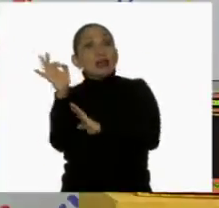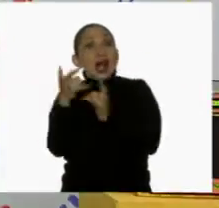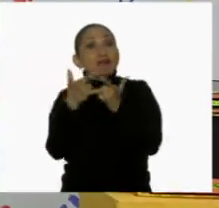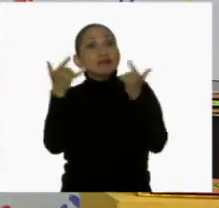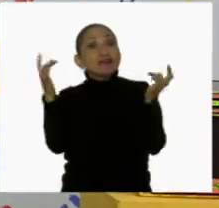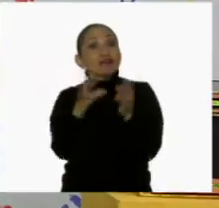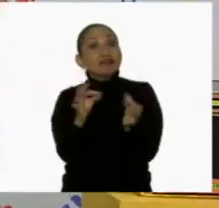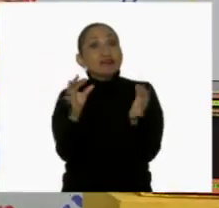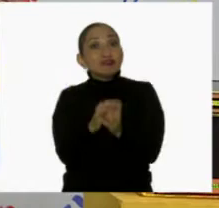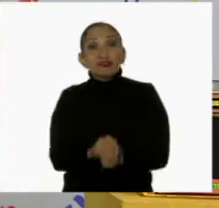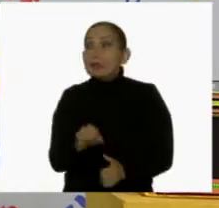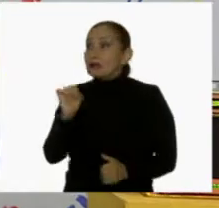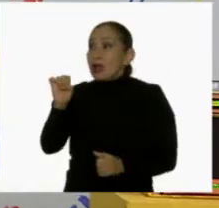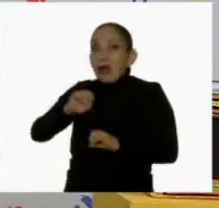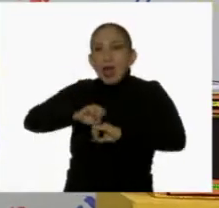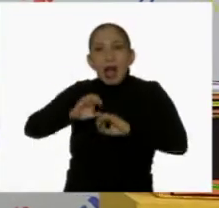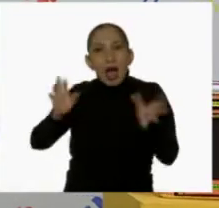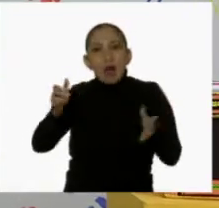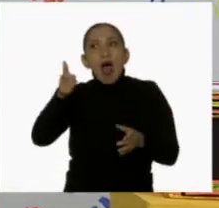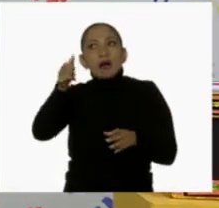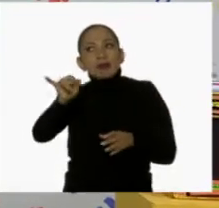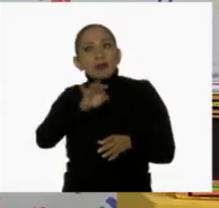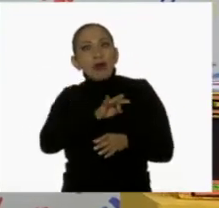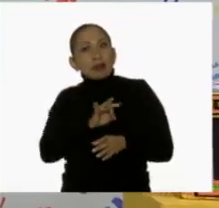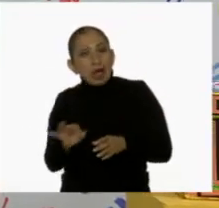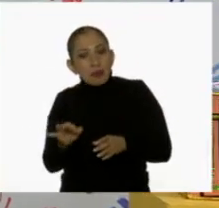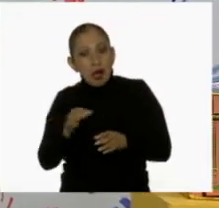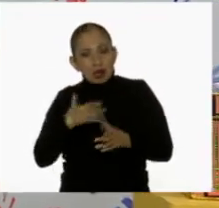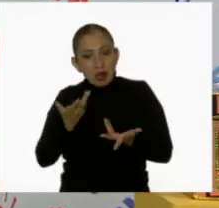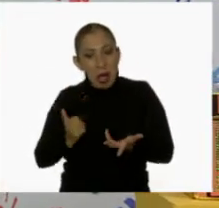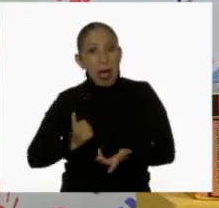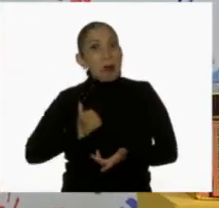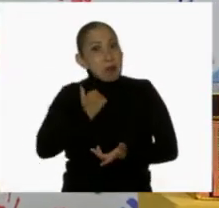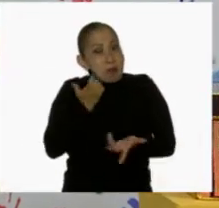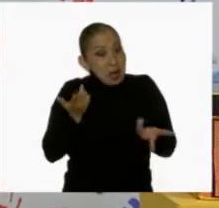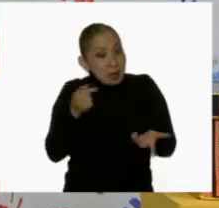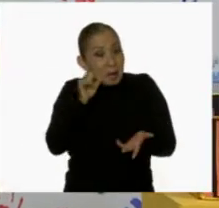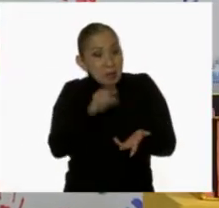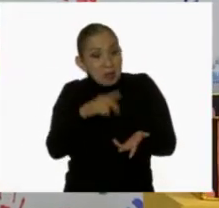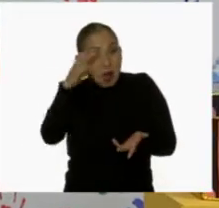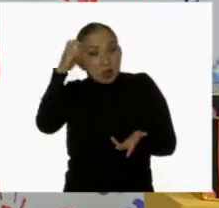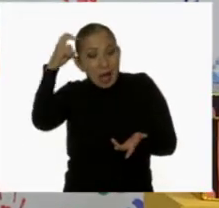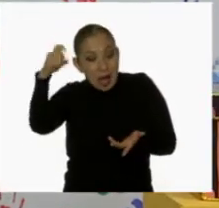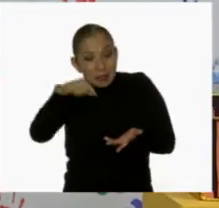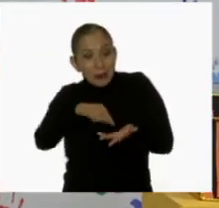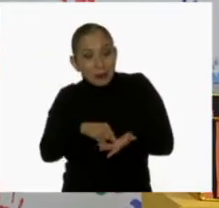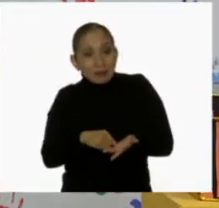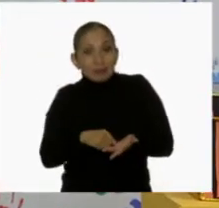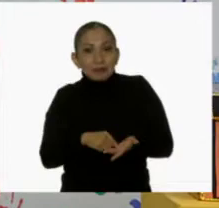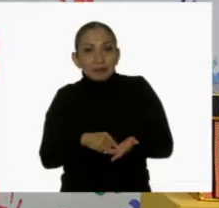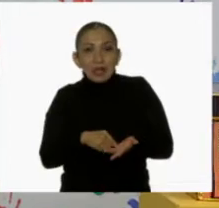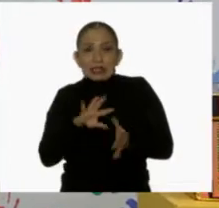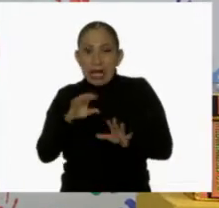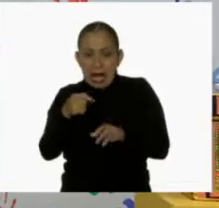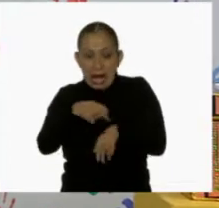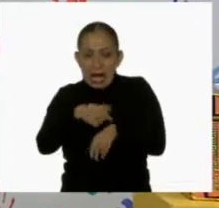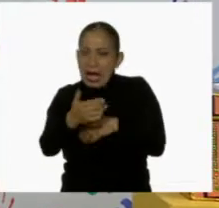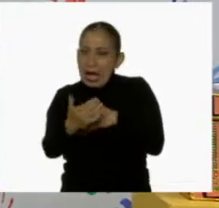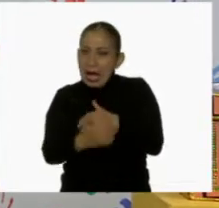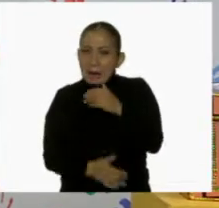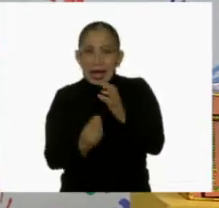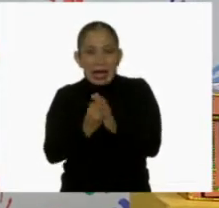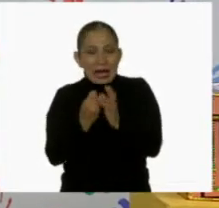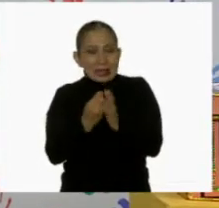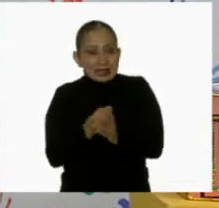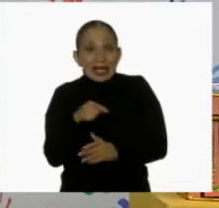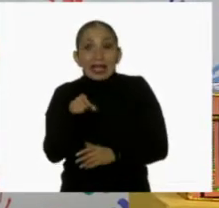cuentos. ¡Claro! Así podemos sacar provecho a nuestros sueños, Maestro Gus. Estamos llegando al final de esta